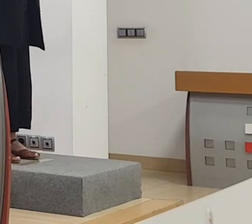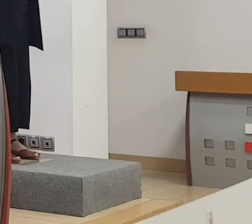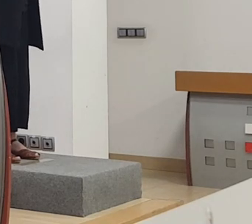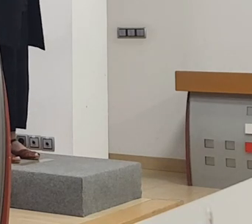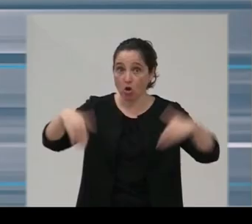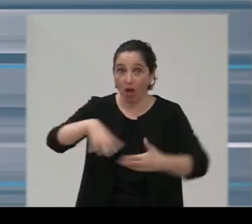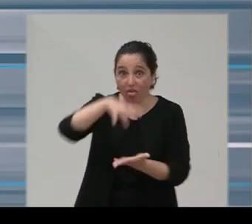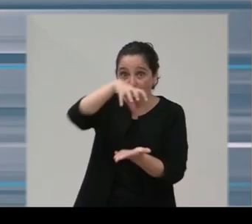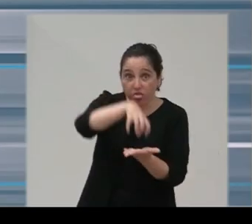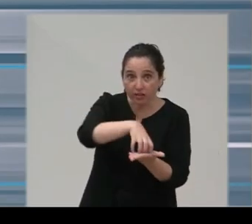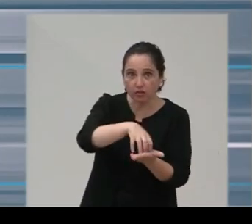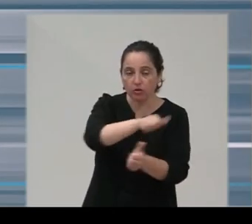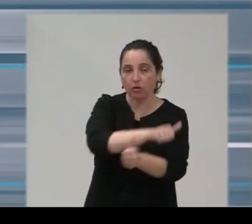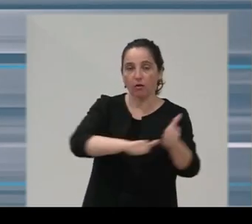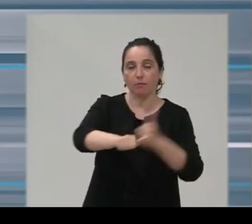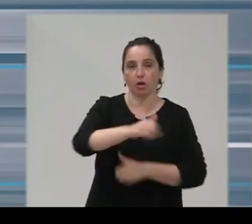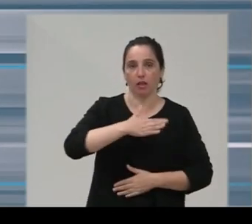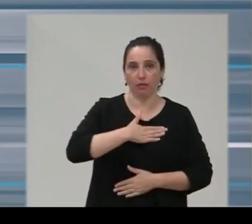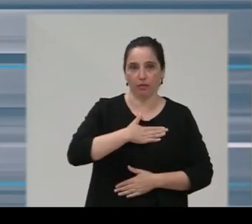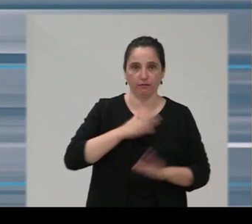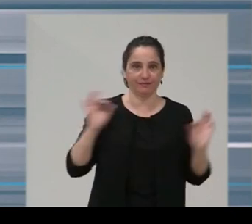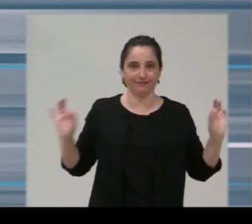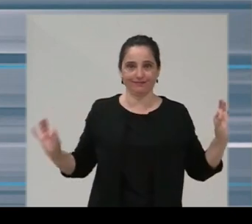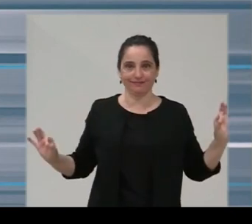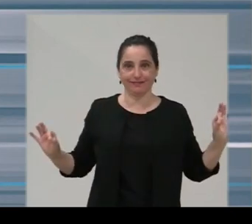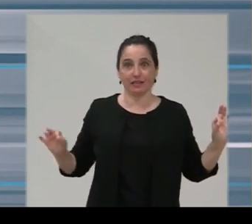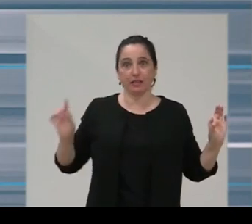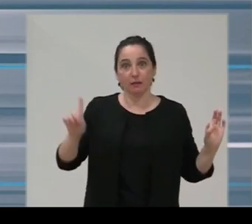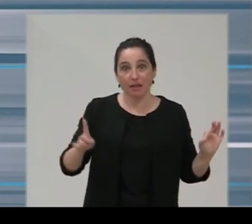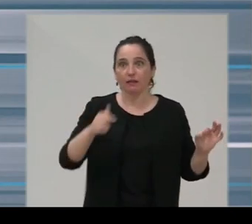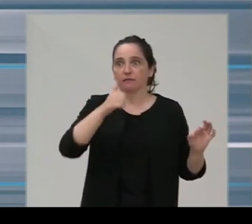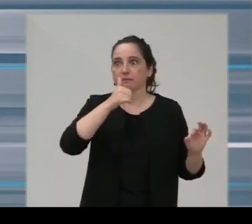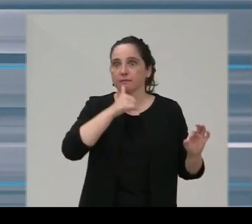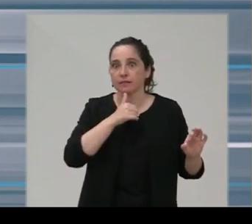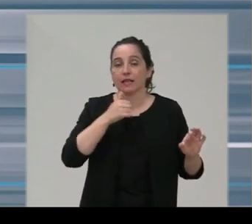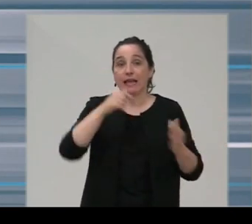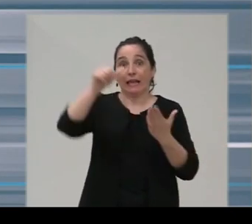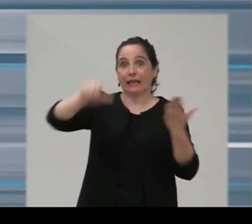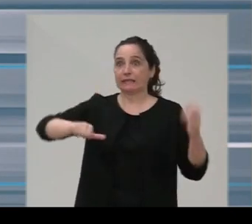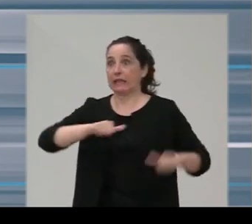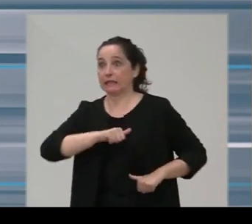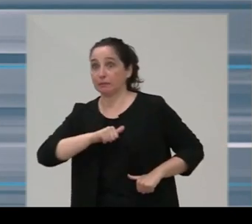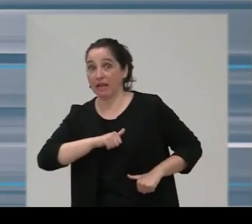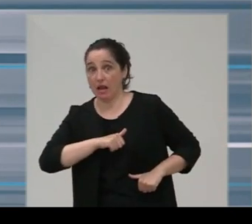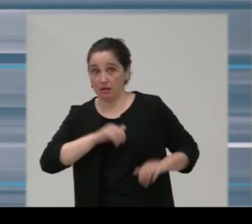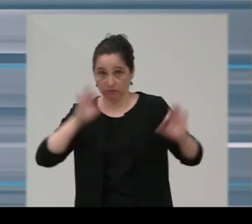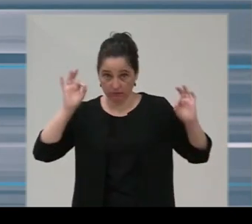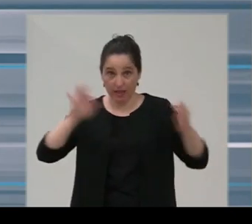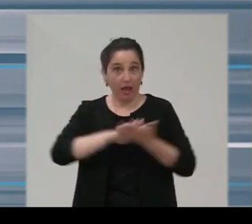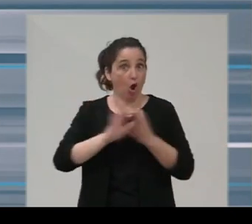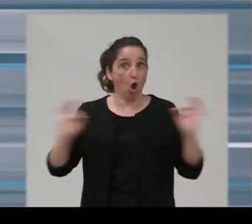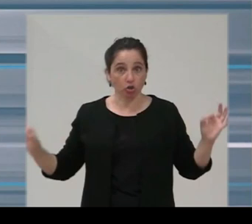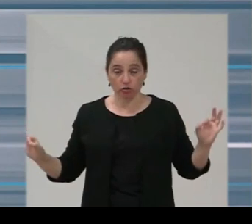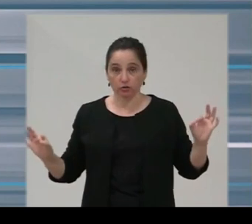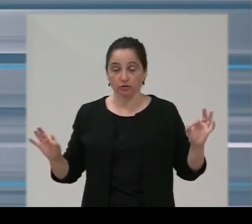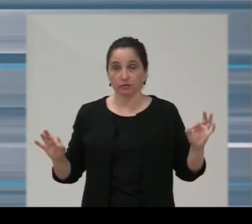en recursos o que padecen déficit de atención y que también soportan grandes listas de espera de las que nadie habla